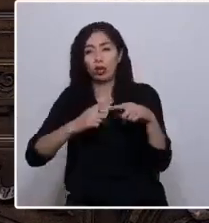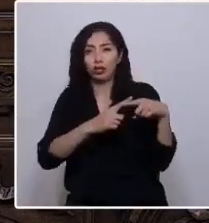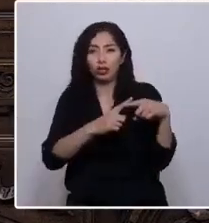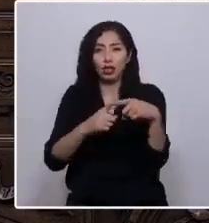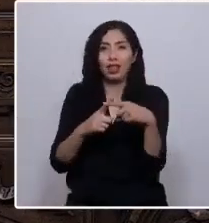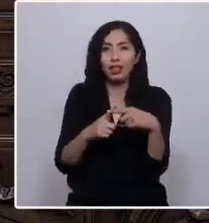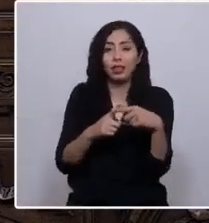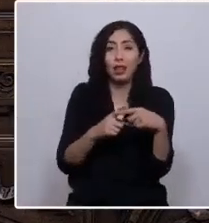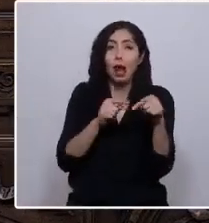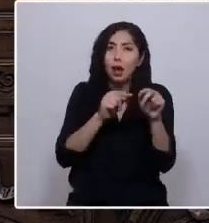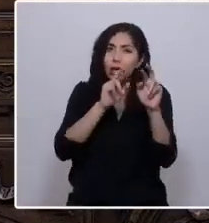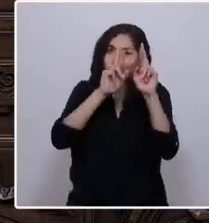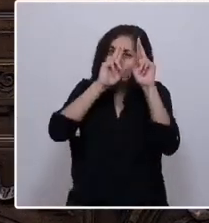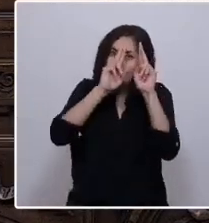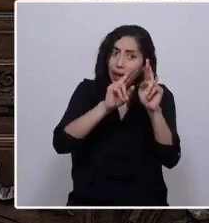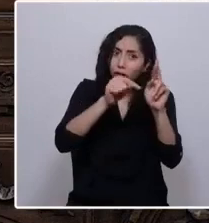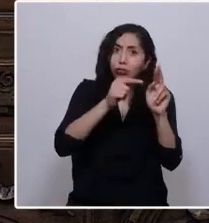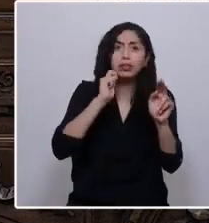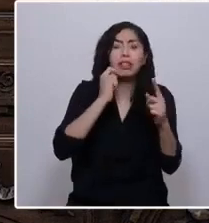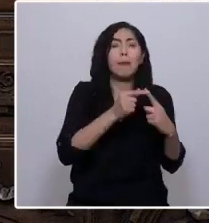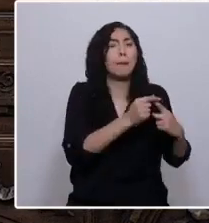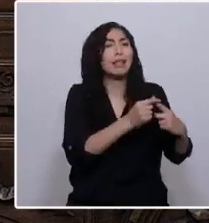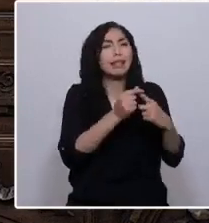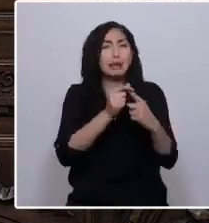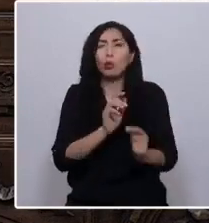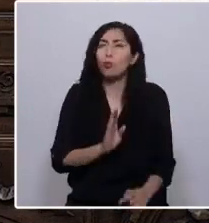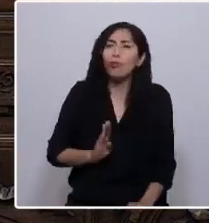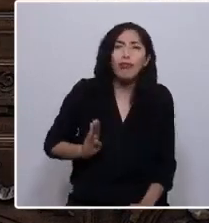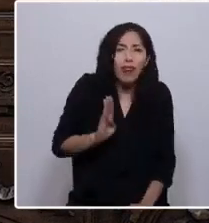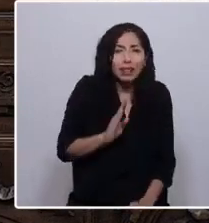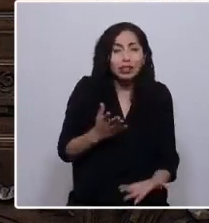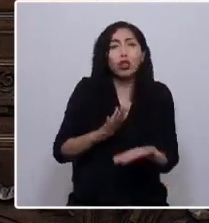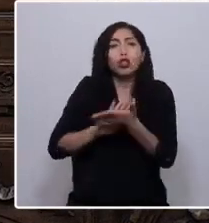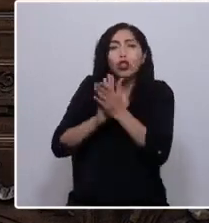respeto es el principio básico de toda relación humana.